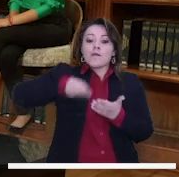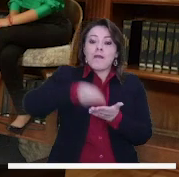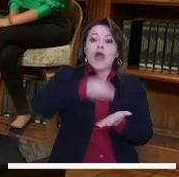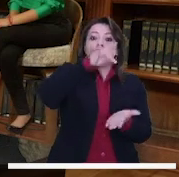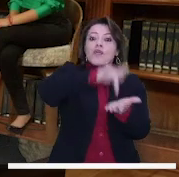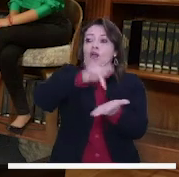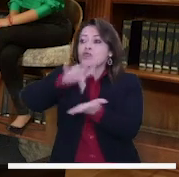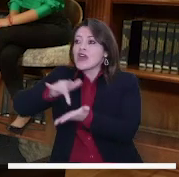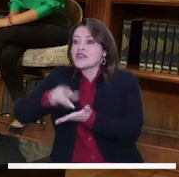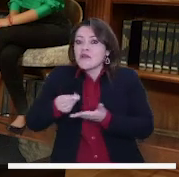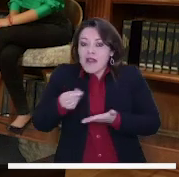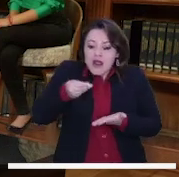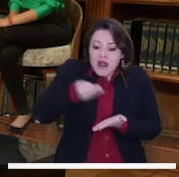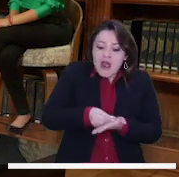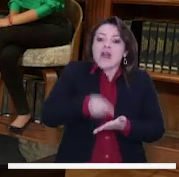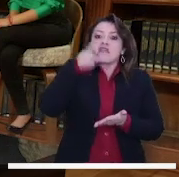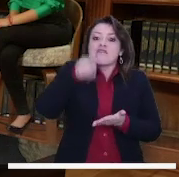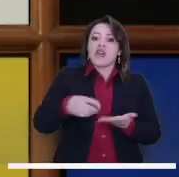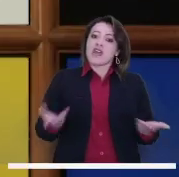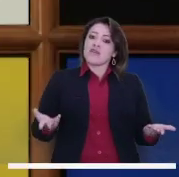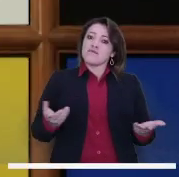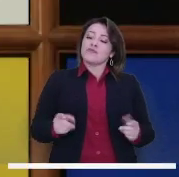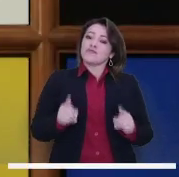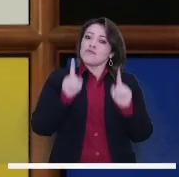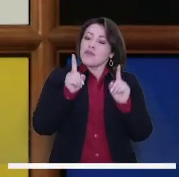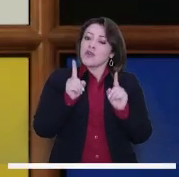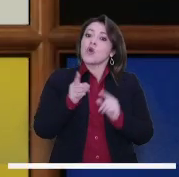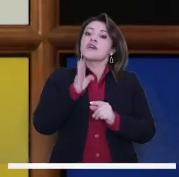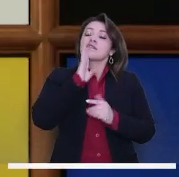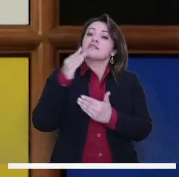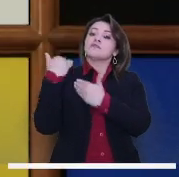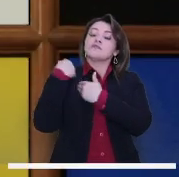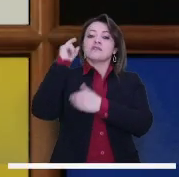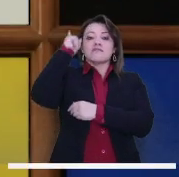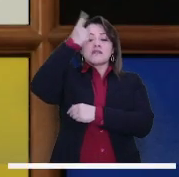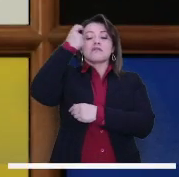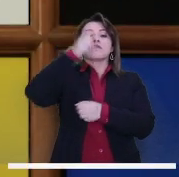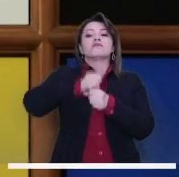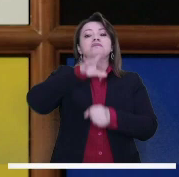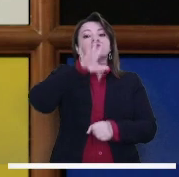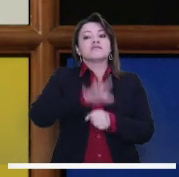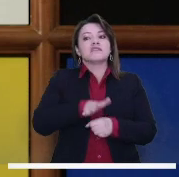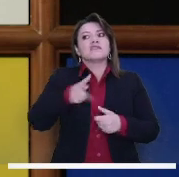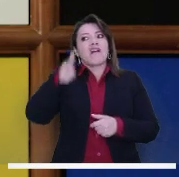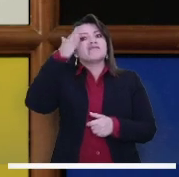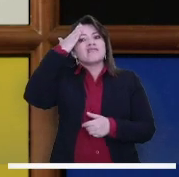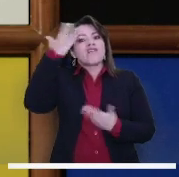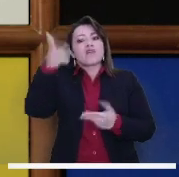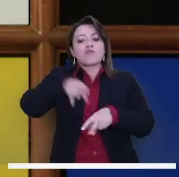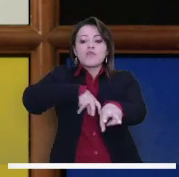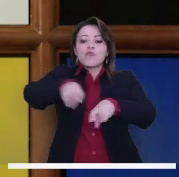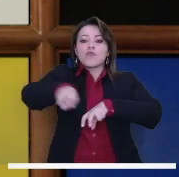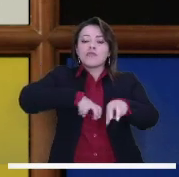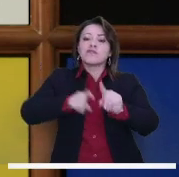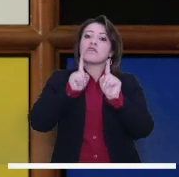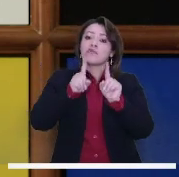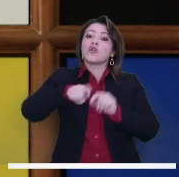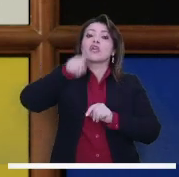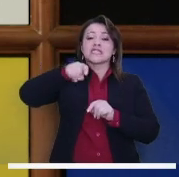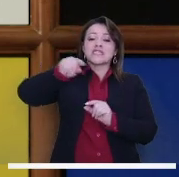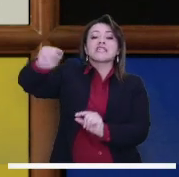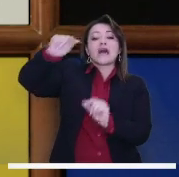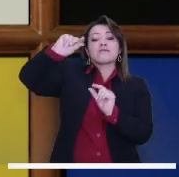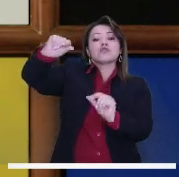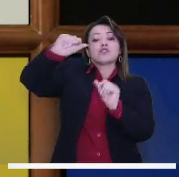necesitamos pagar la deuda histórica en términos de movilidad. Y eso solamente se puede hacer con el concurso del gobierno distrital, que tiene claro ese panorama en términos de